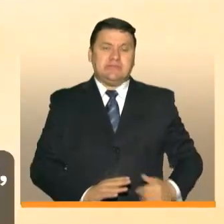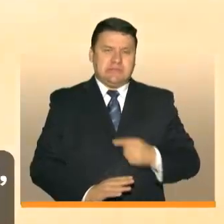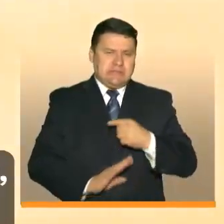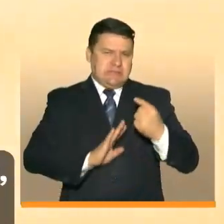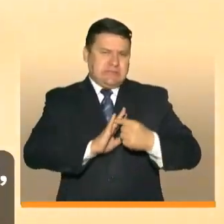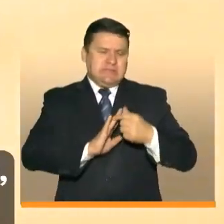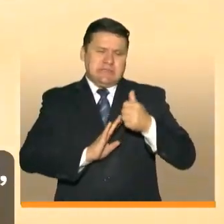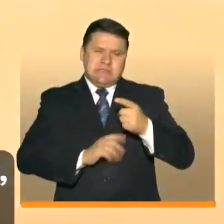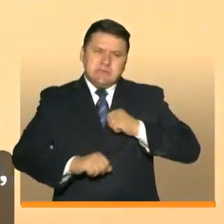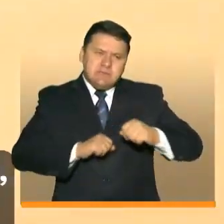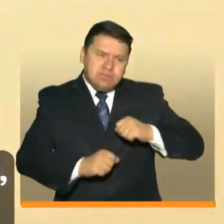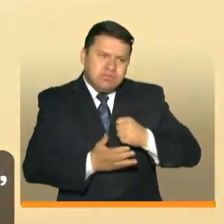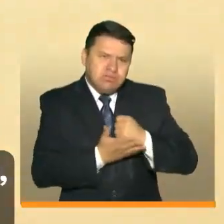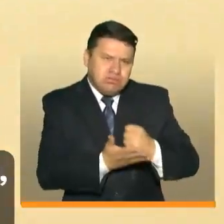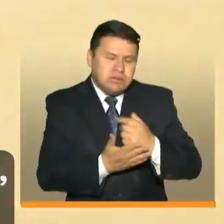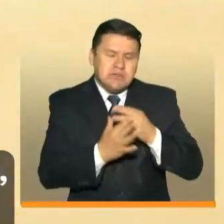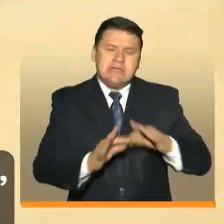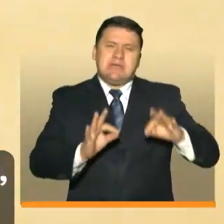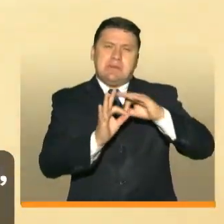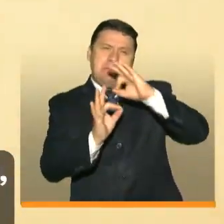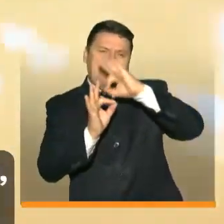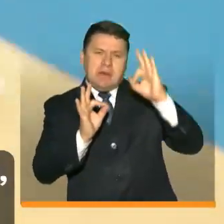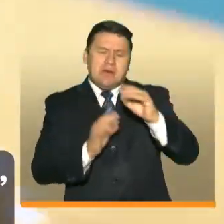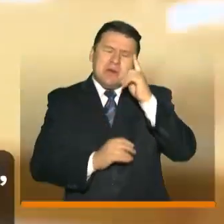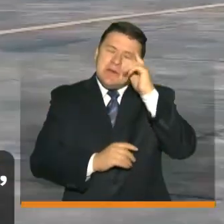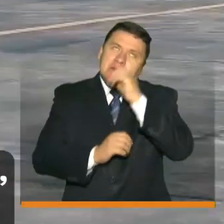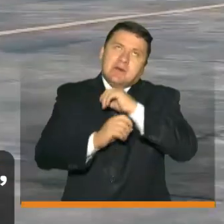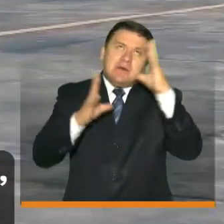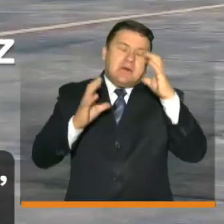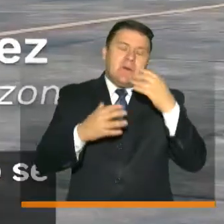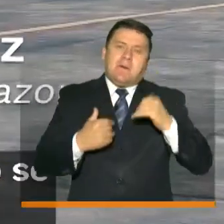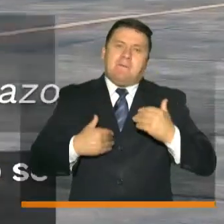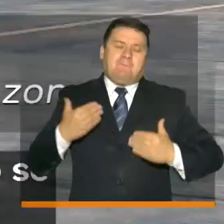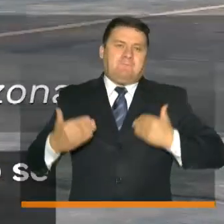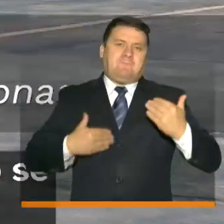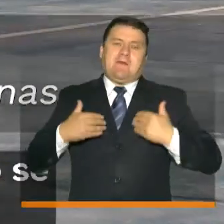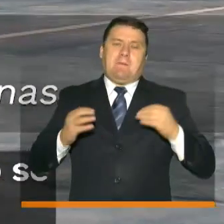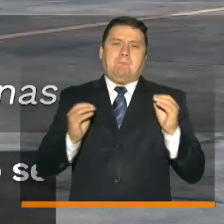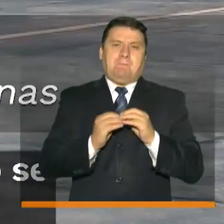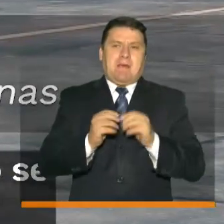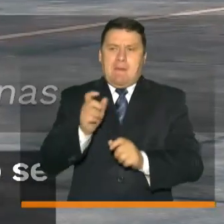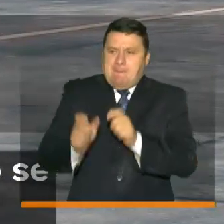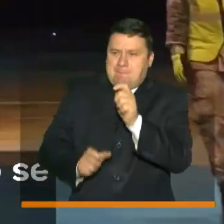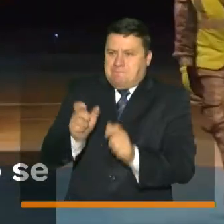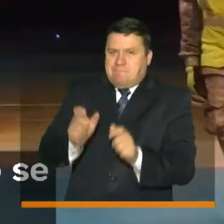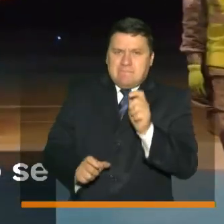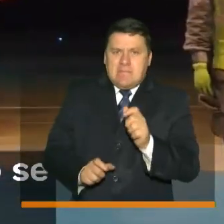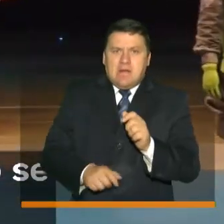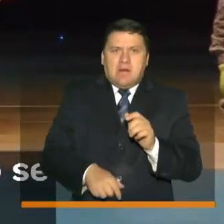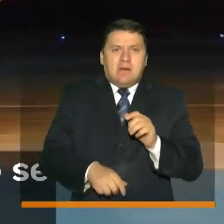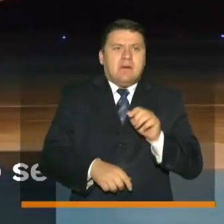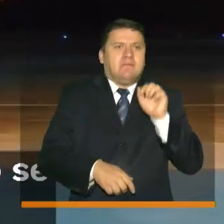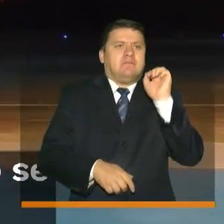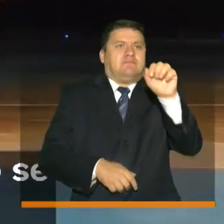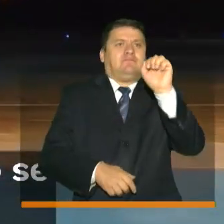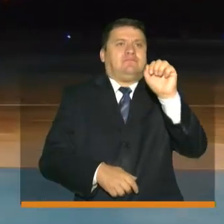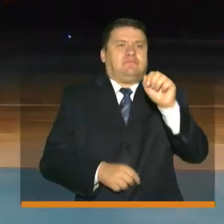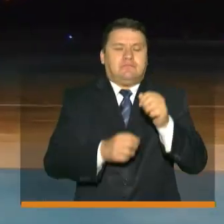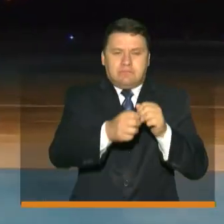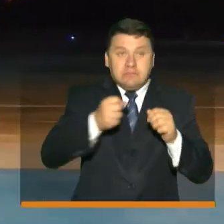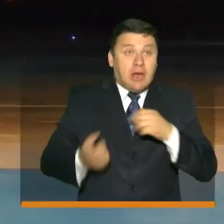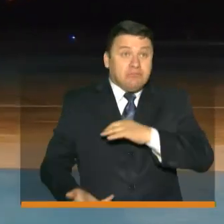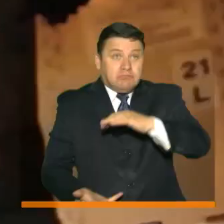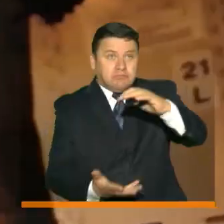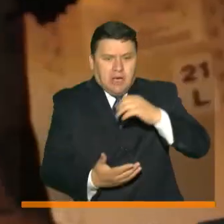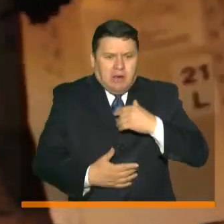ayuda importantísima para nuestra región. Usted no se imagina la alegría de cada una de esas personas cuando se toca la puerta y les hace uno la